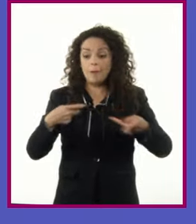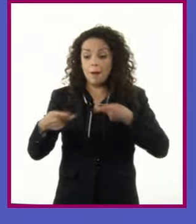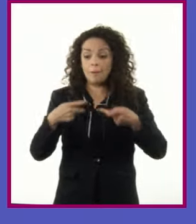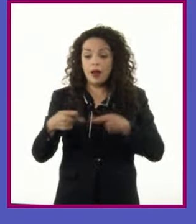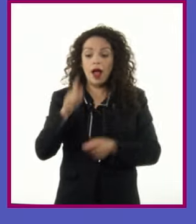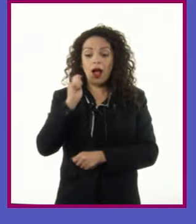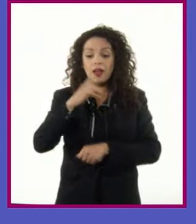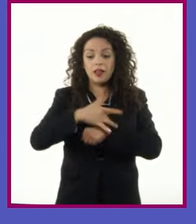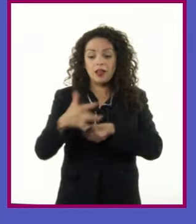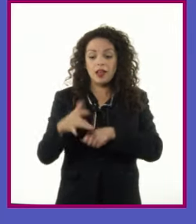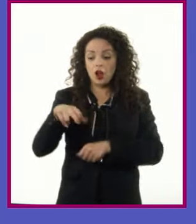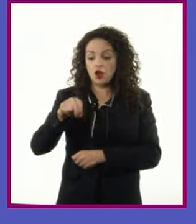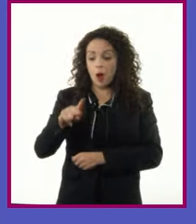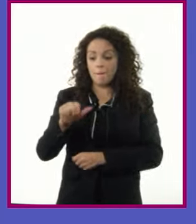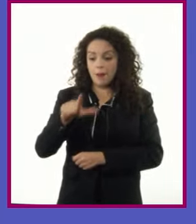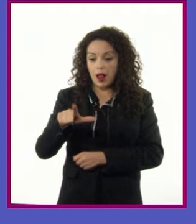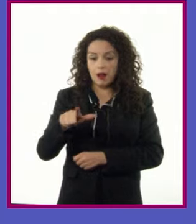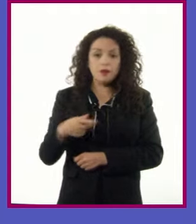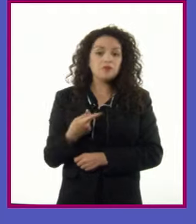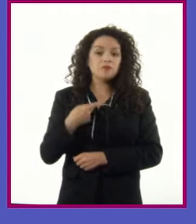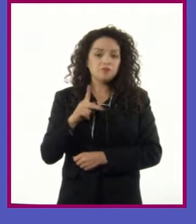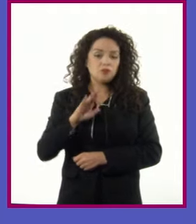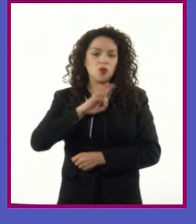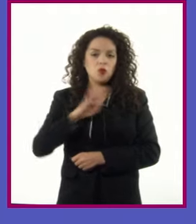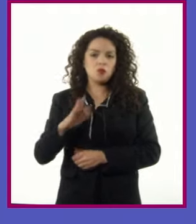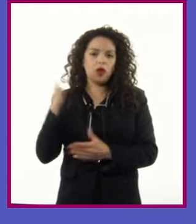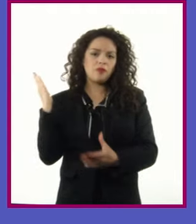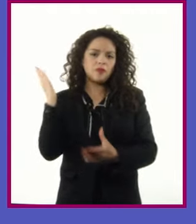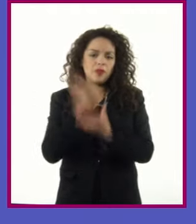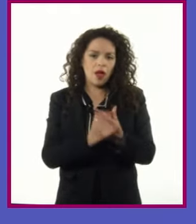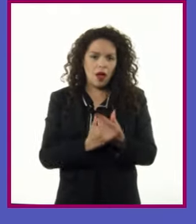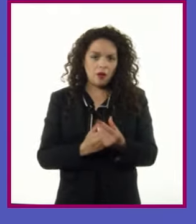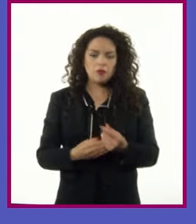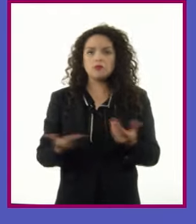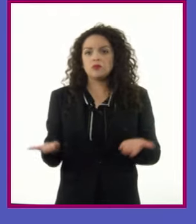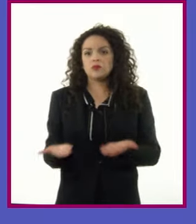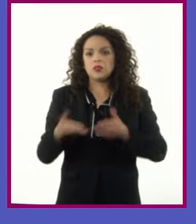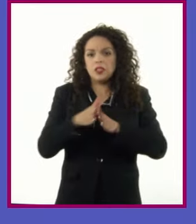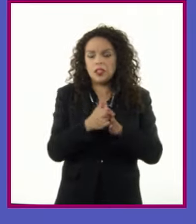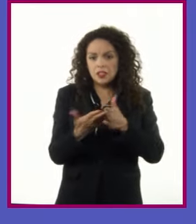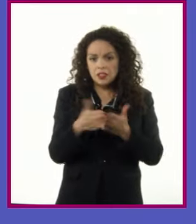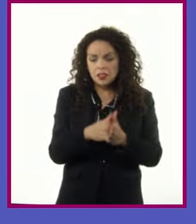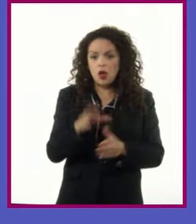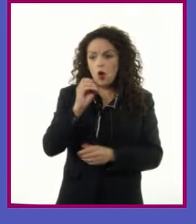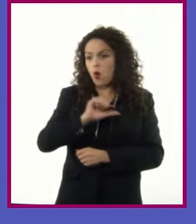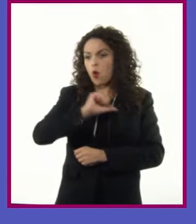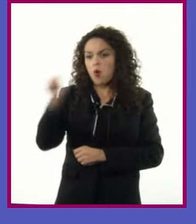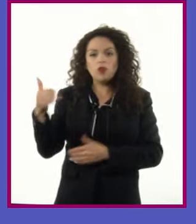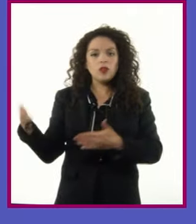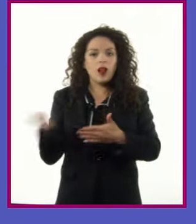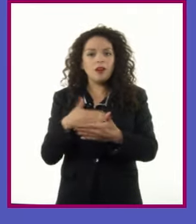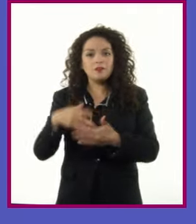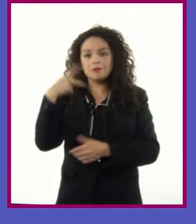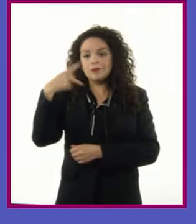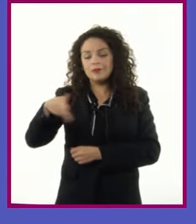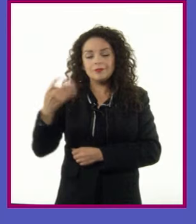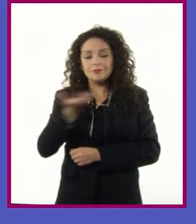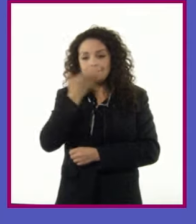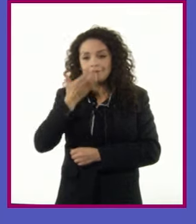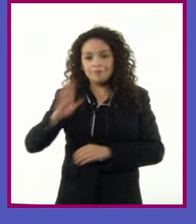Es común agregarlo a tacos, quesadillas y otros platillos típicos de México